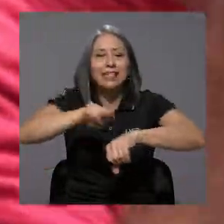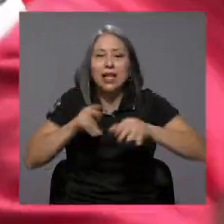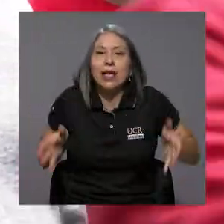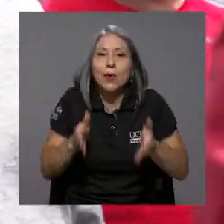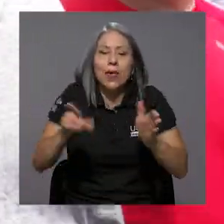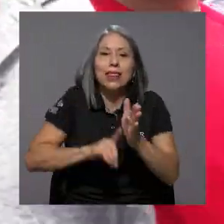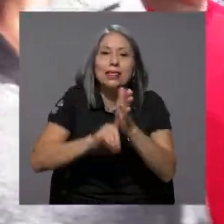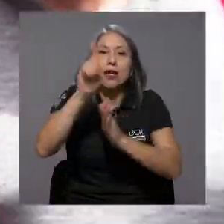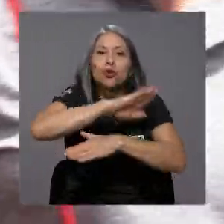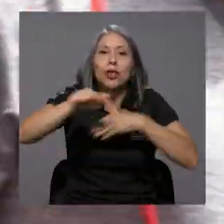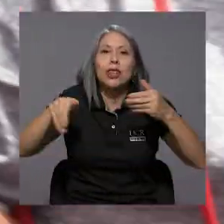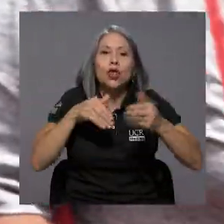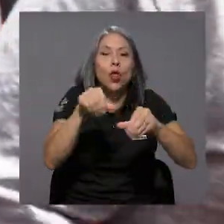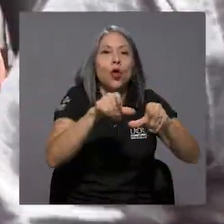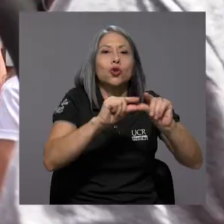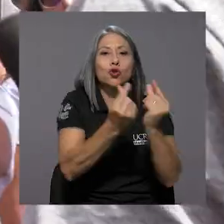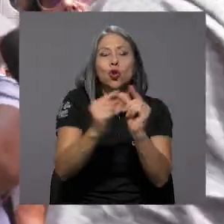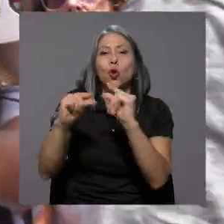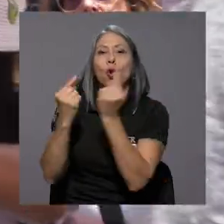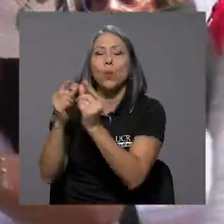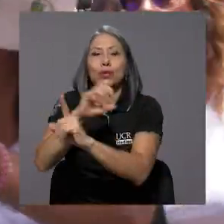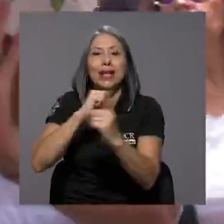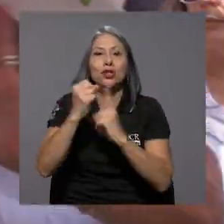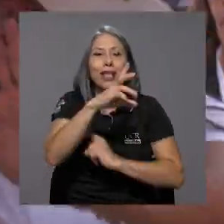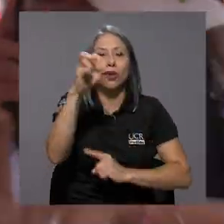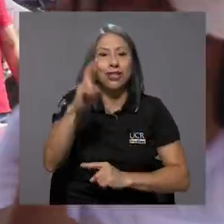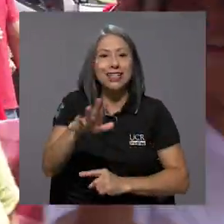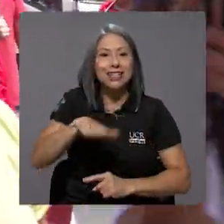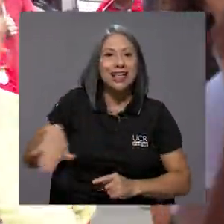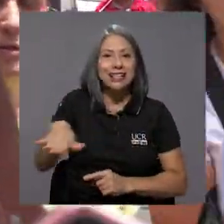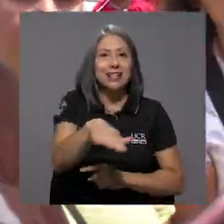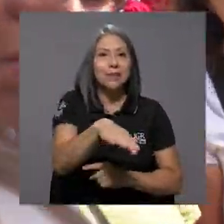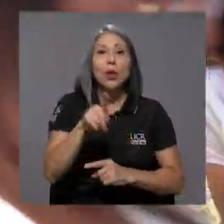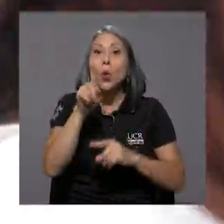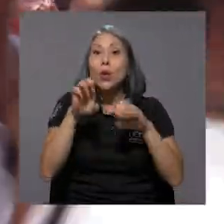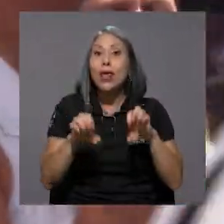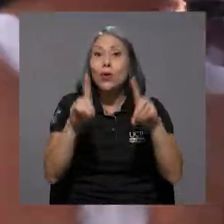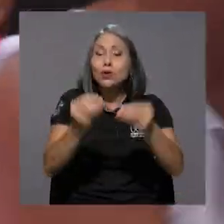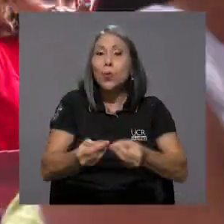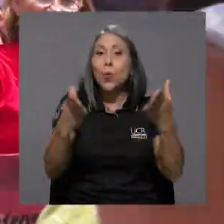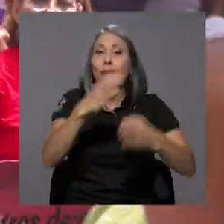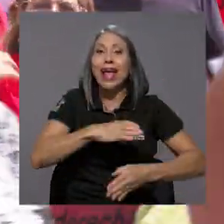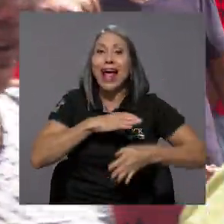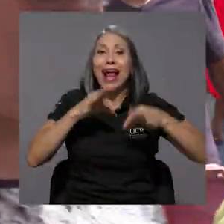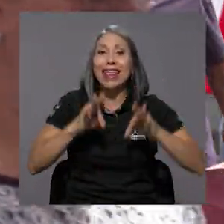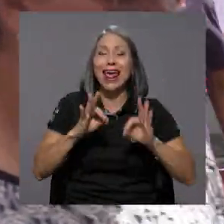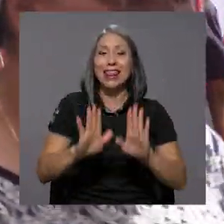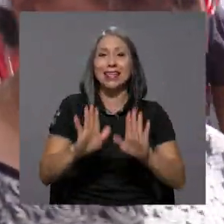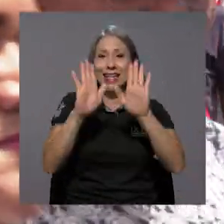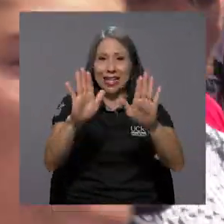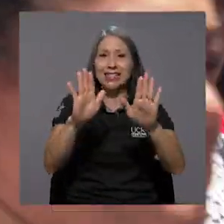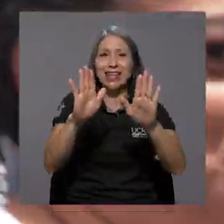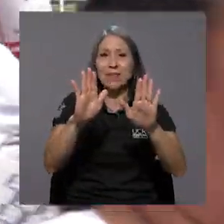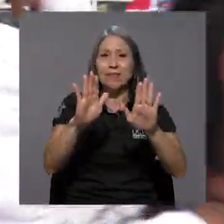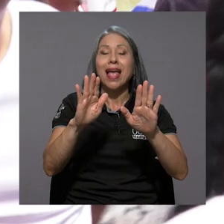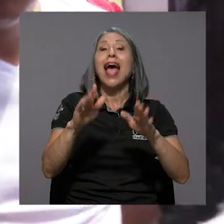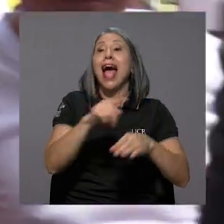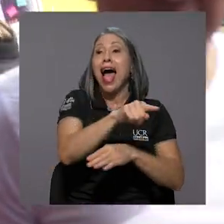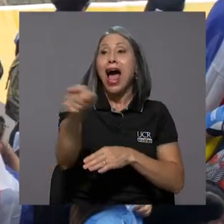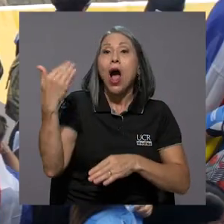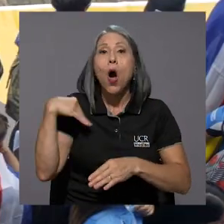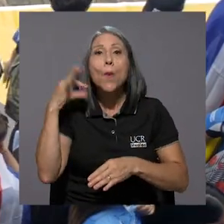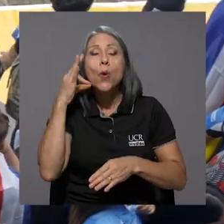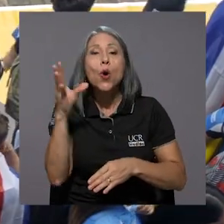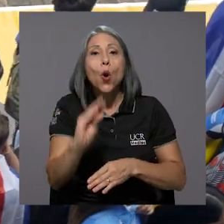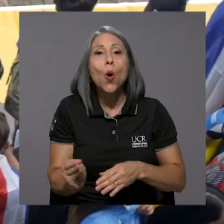científica nacional que impulsa el desarrollo de todos los sectores de la sociedad costarricense. Una educación pública de calidad y